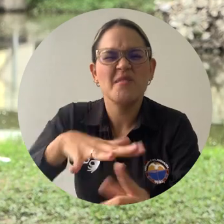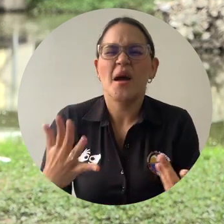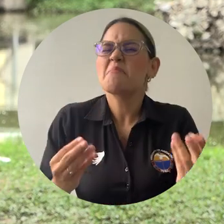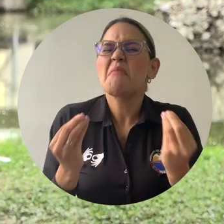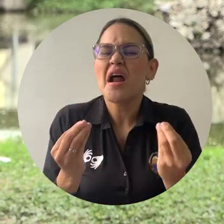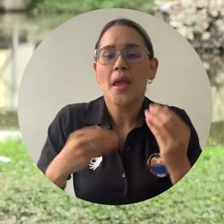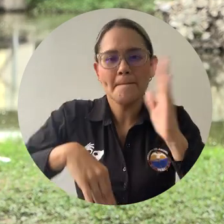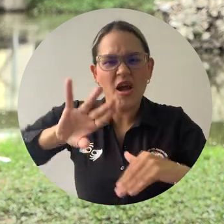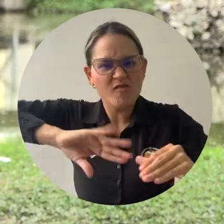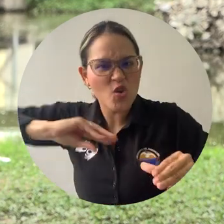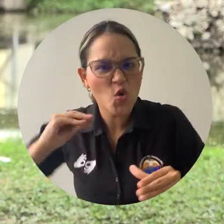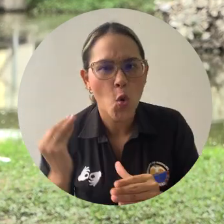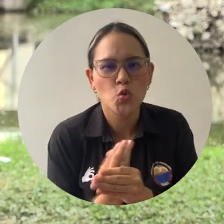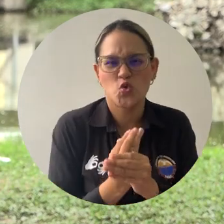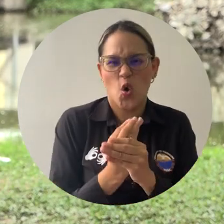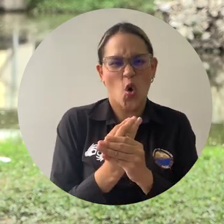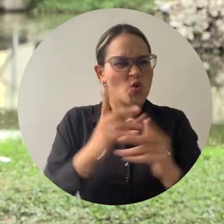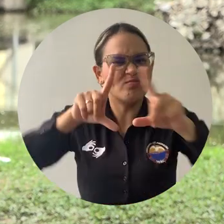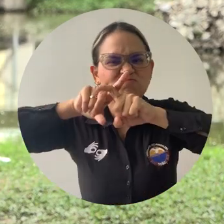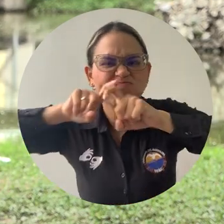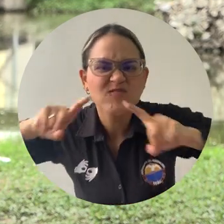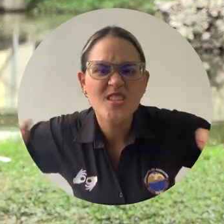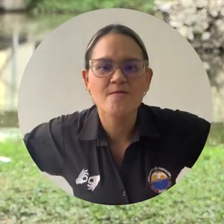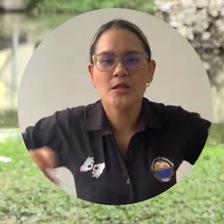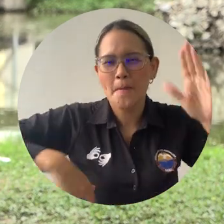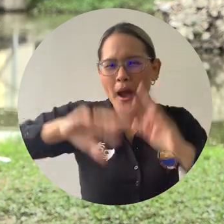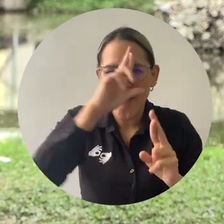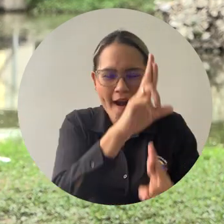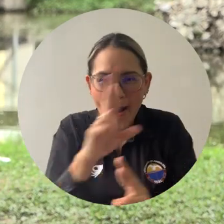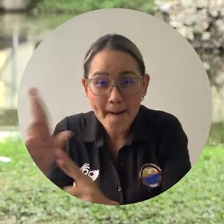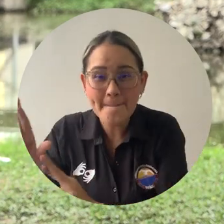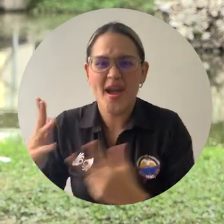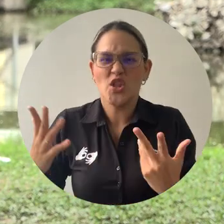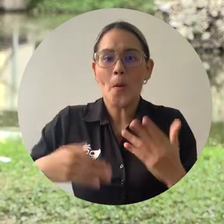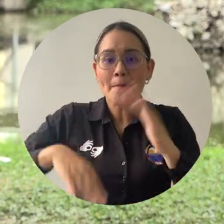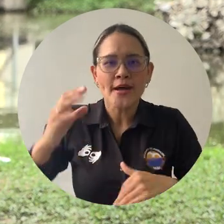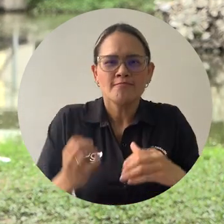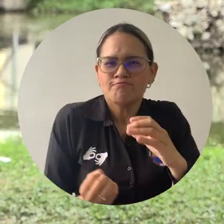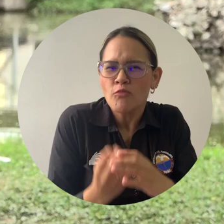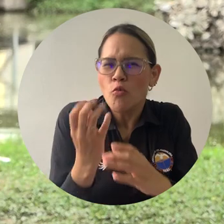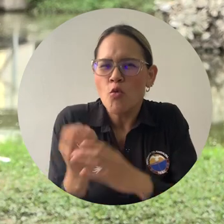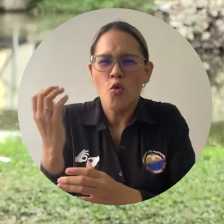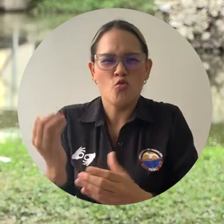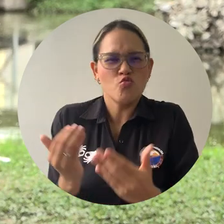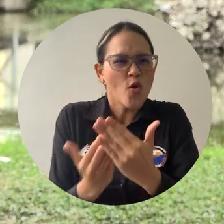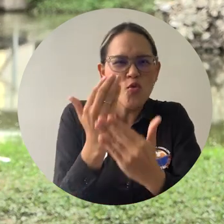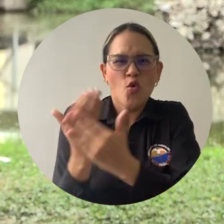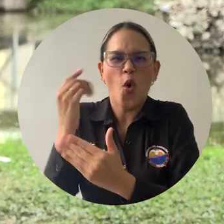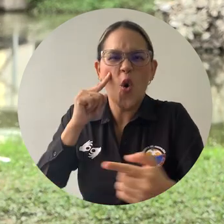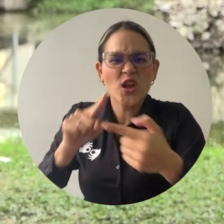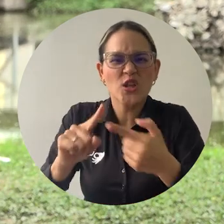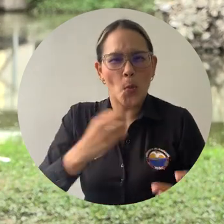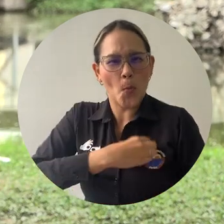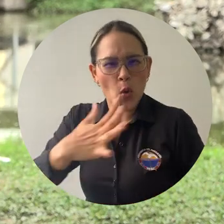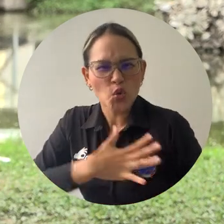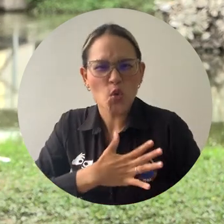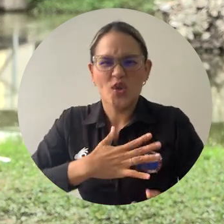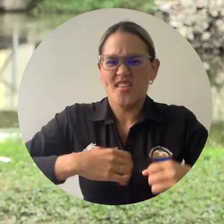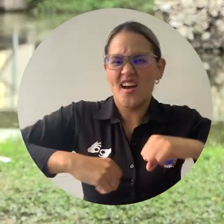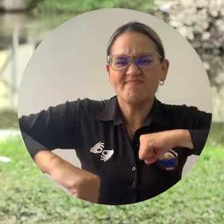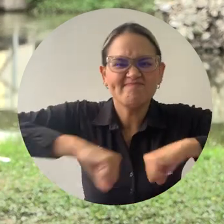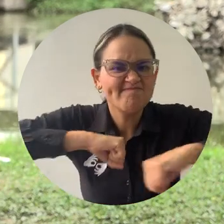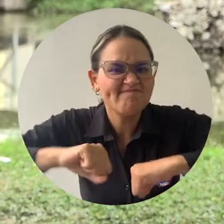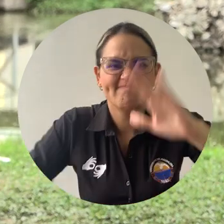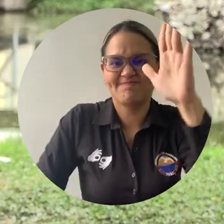a la diversidad, un espacio de oportunidades, un espacio de generación de oportunidades para salir adelante entre todos, sin